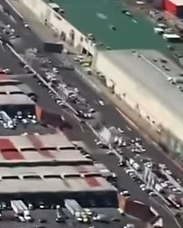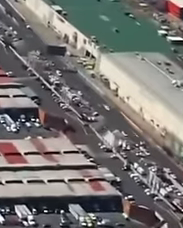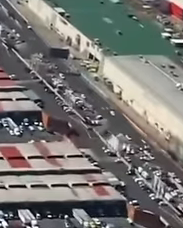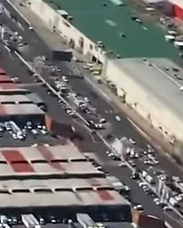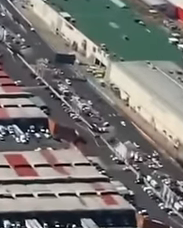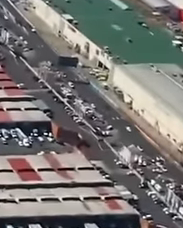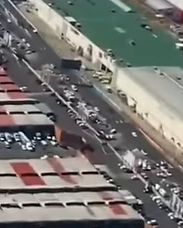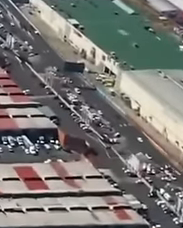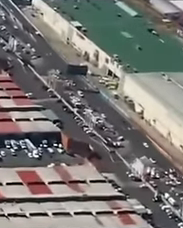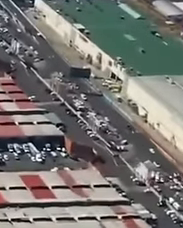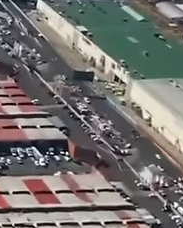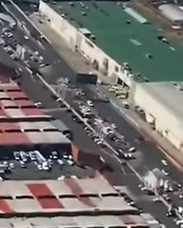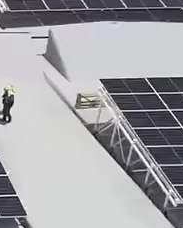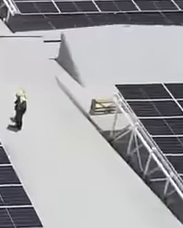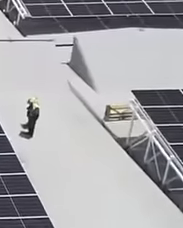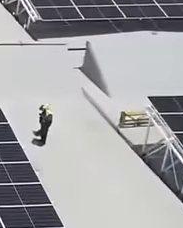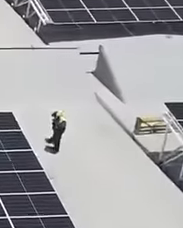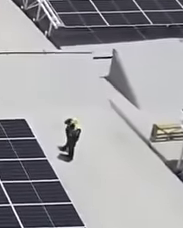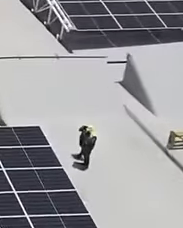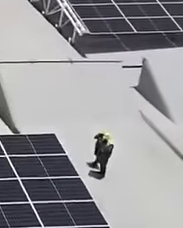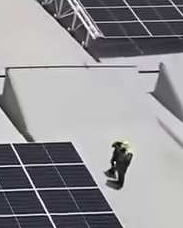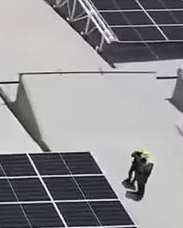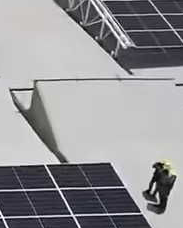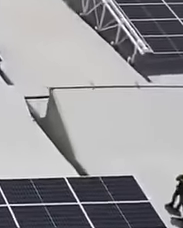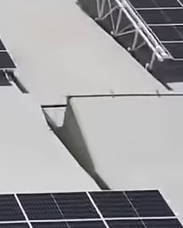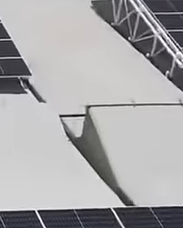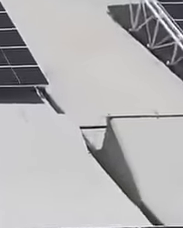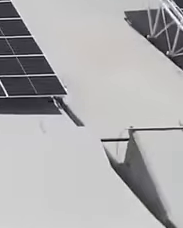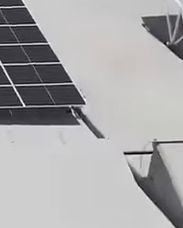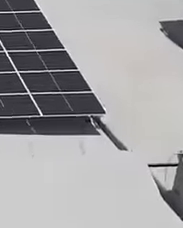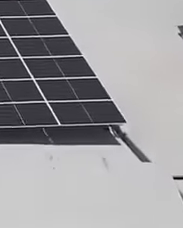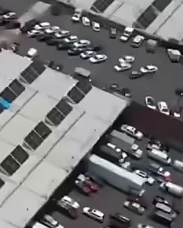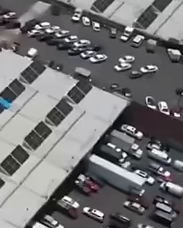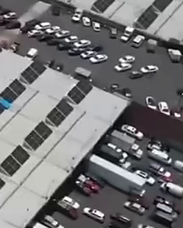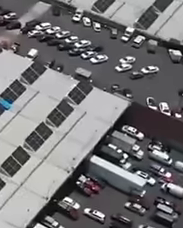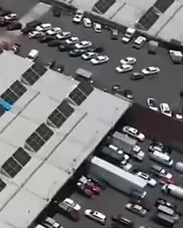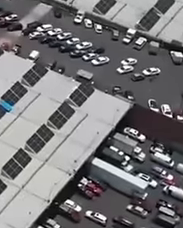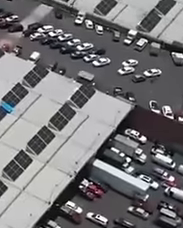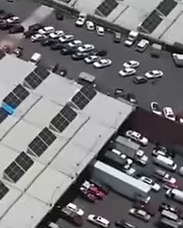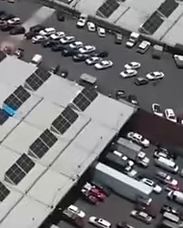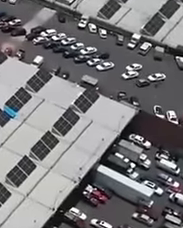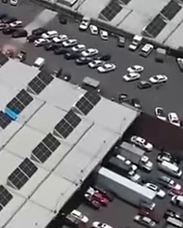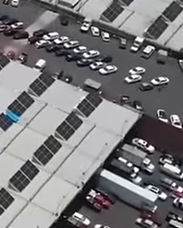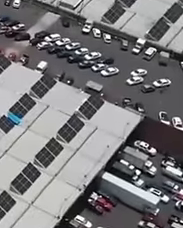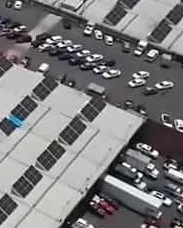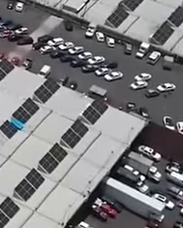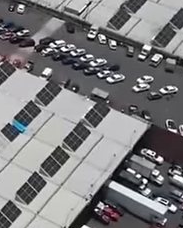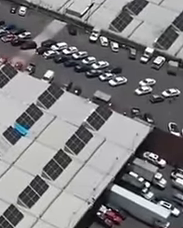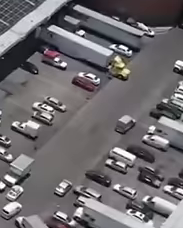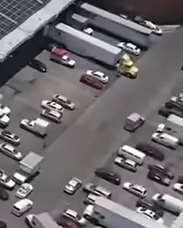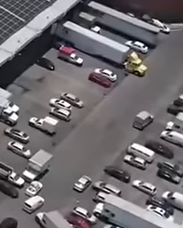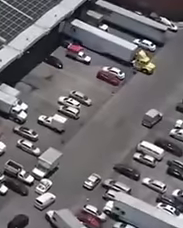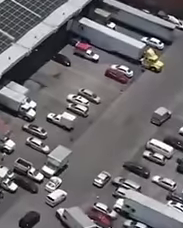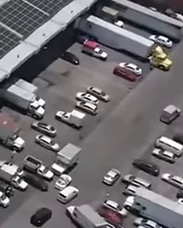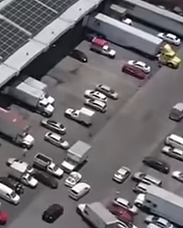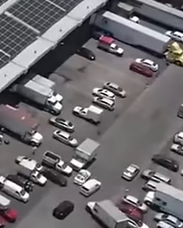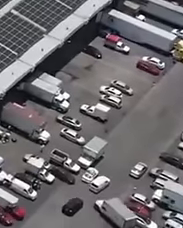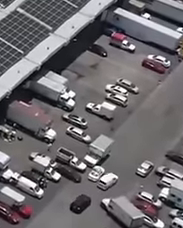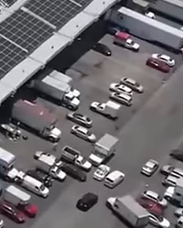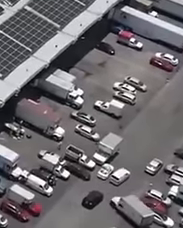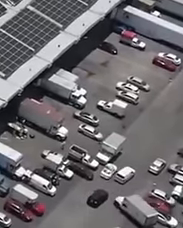comerciales más grandes del mundo, que es la central de Abastos. Estamos muy orgullosos de haber